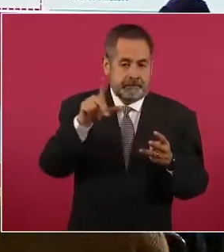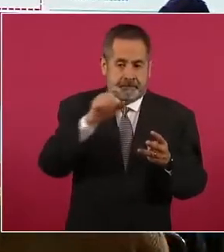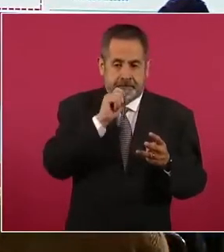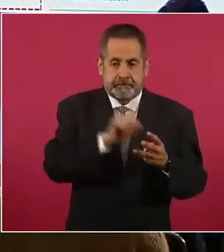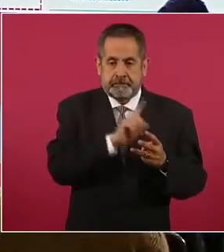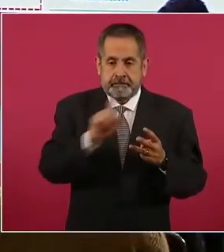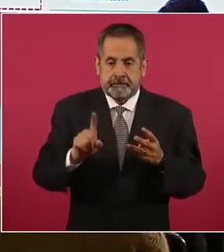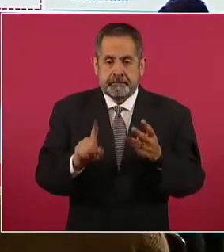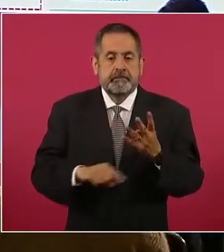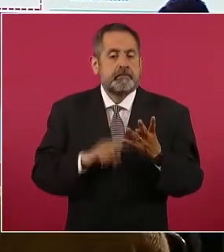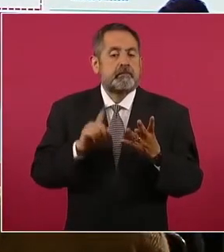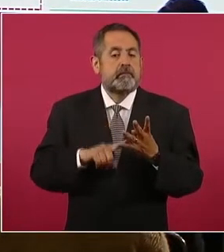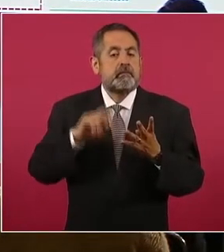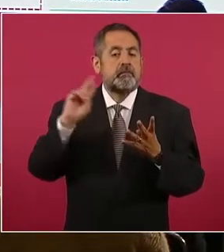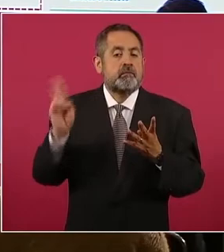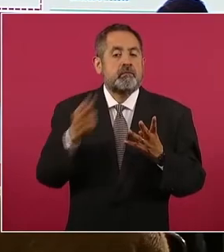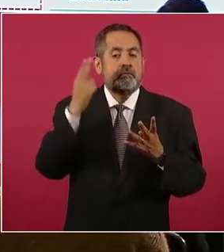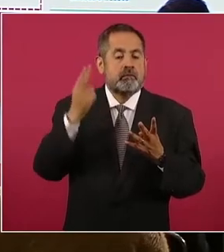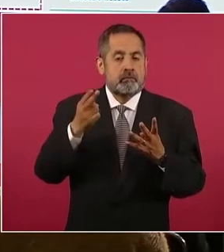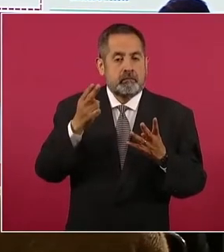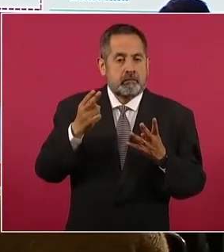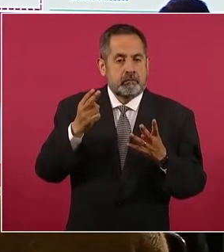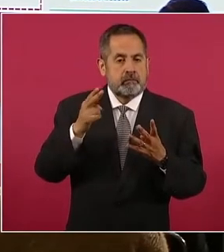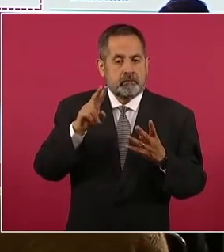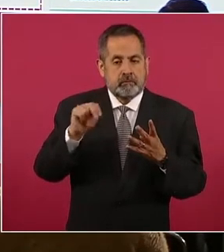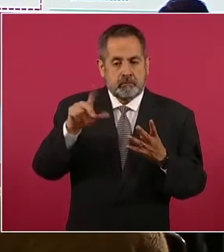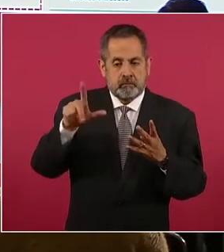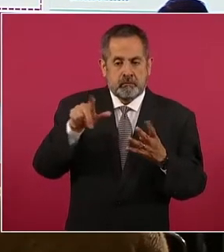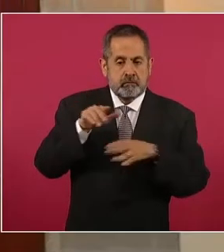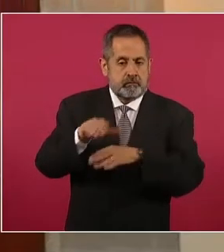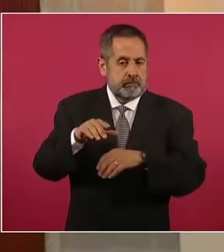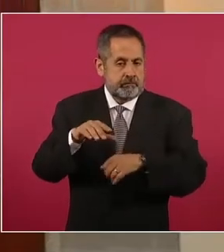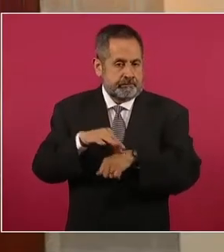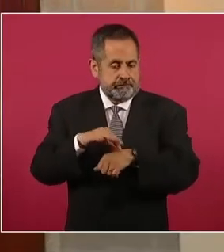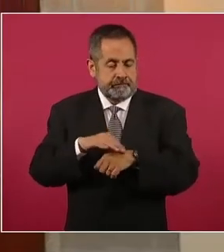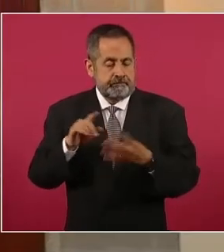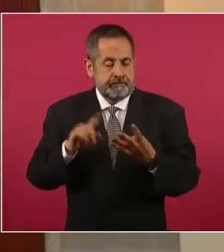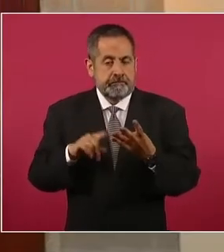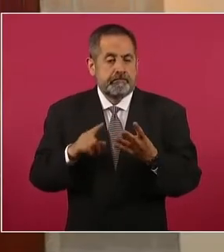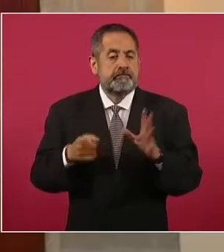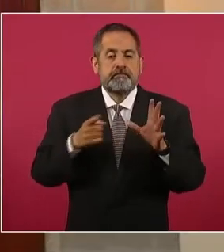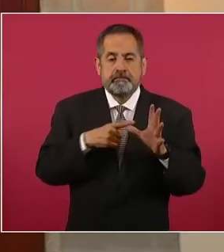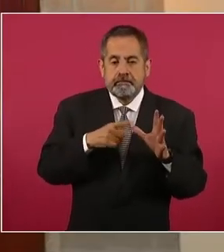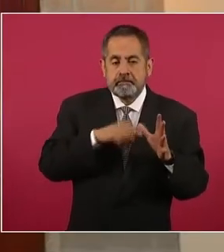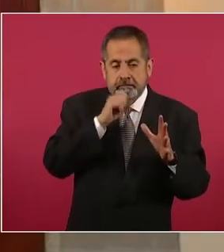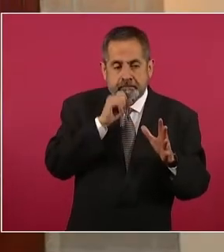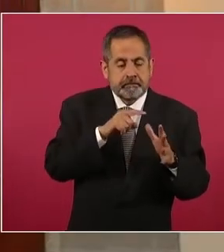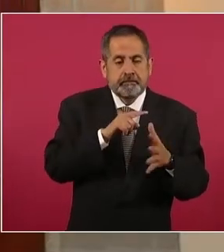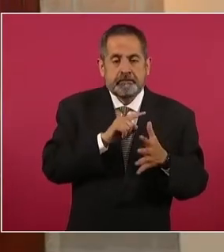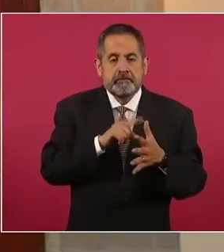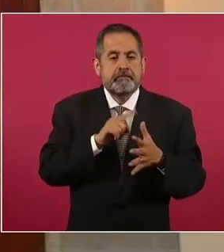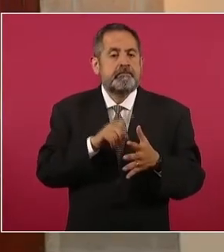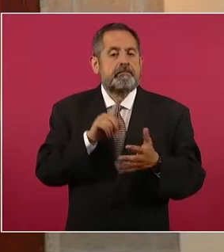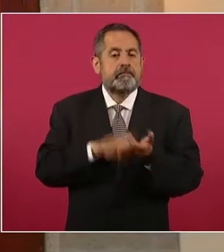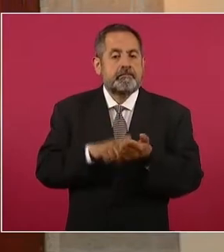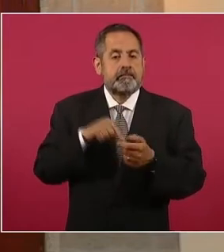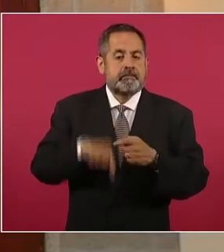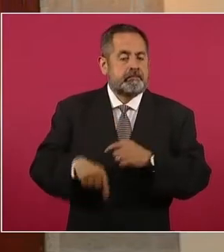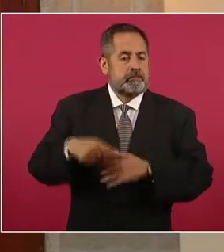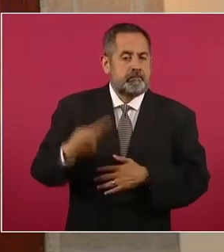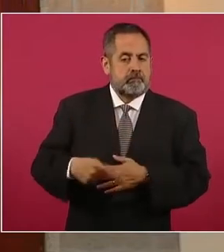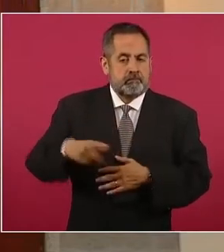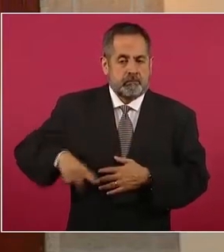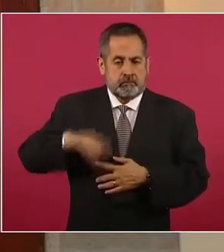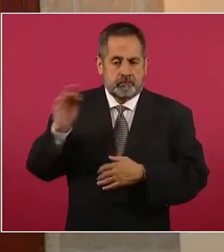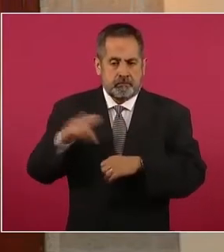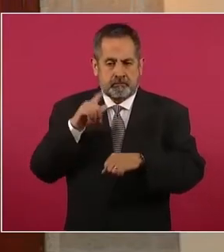Universidad Autónoma de Nuevo León del área de Medicina y hay especialistas también aquí del propio gobierno